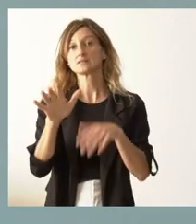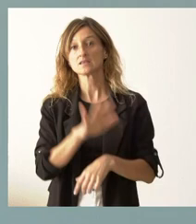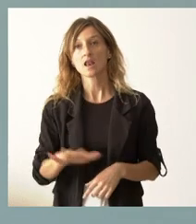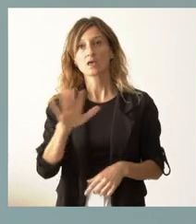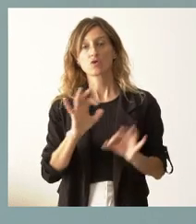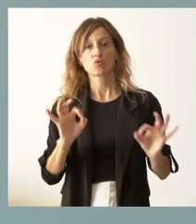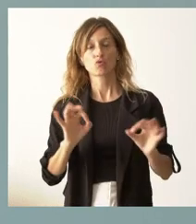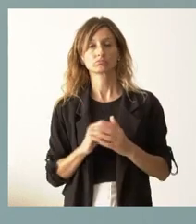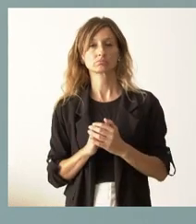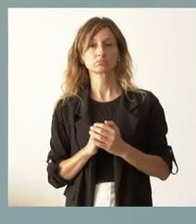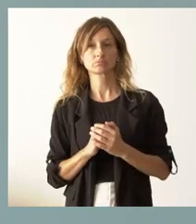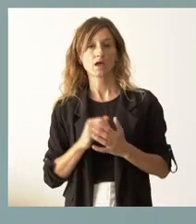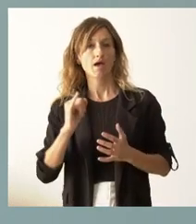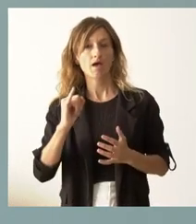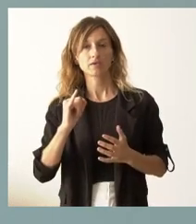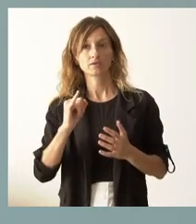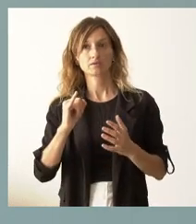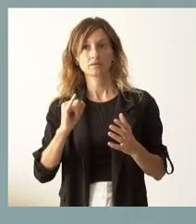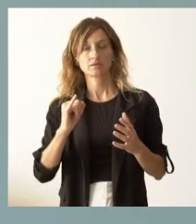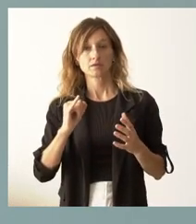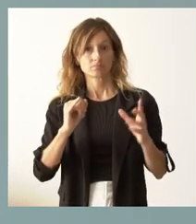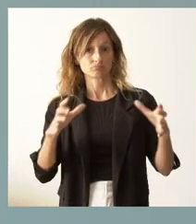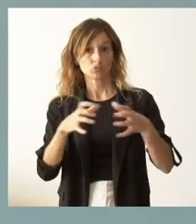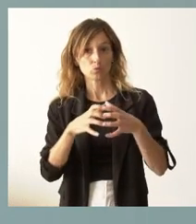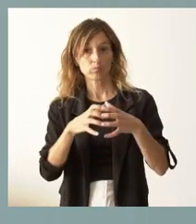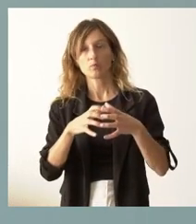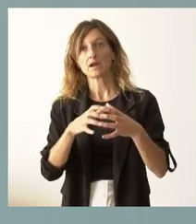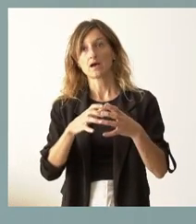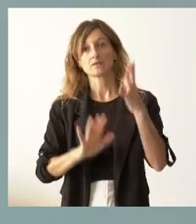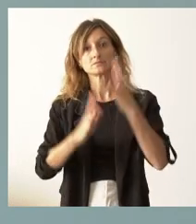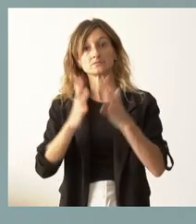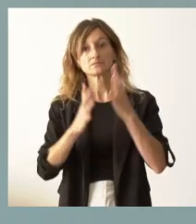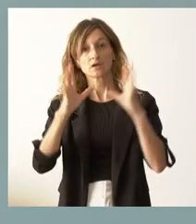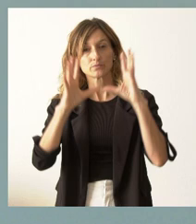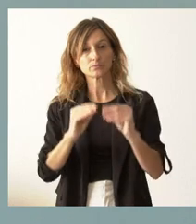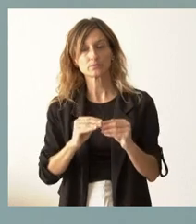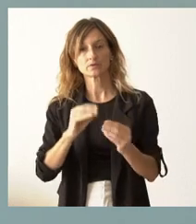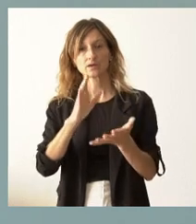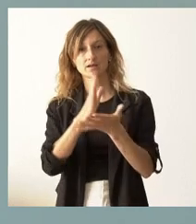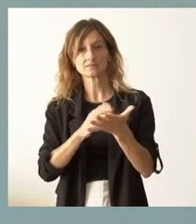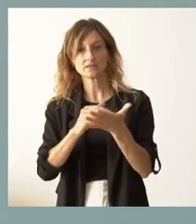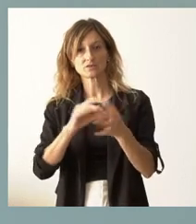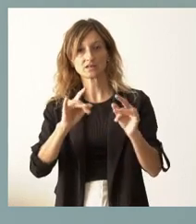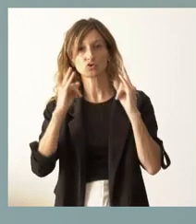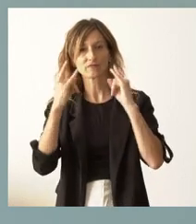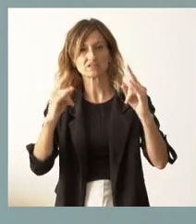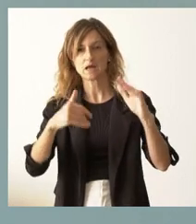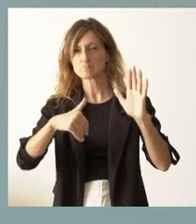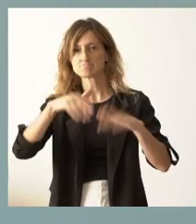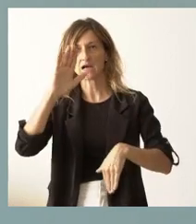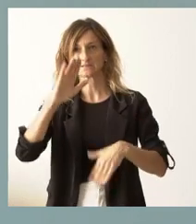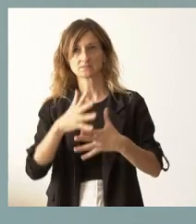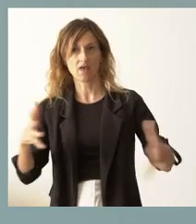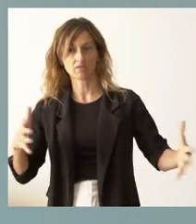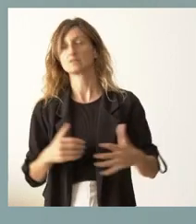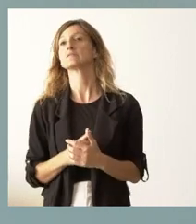un operativo de extinción de incendios para una comunidad autónoma, que es la que tiene el mayor territorio forestal. Y yo aquí hago